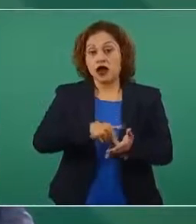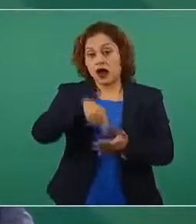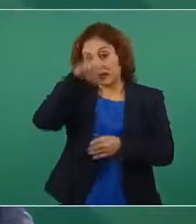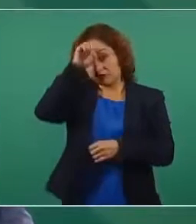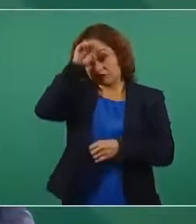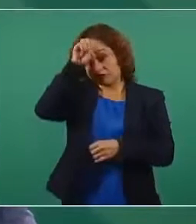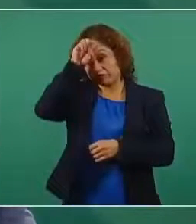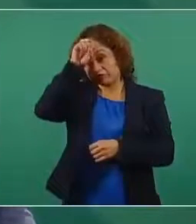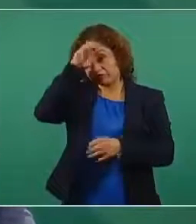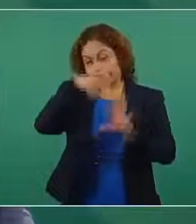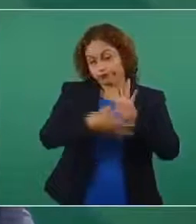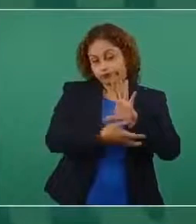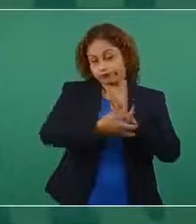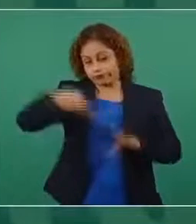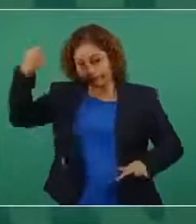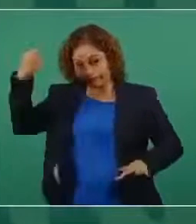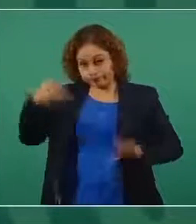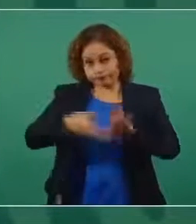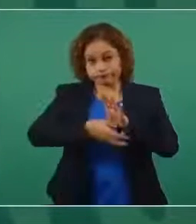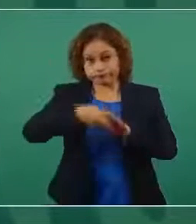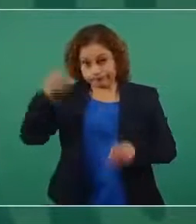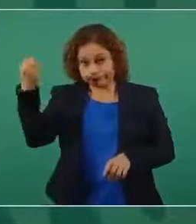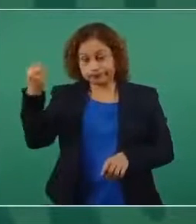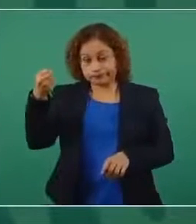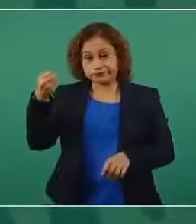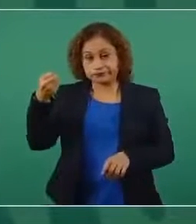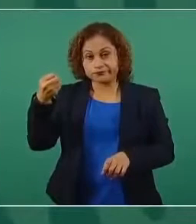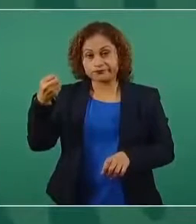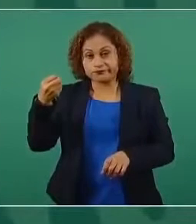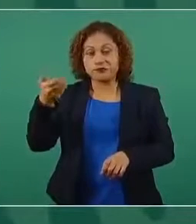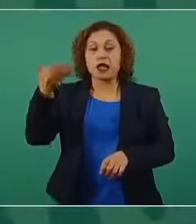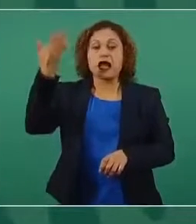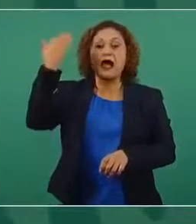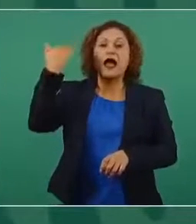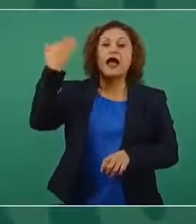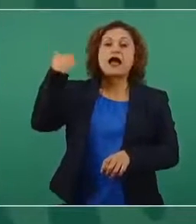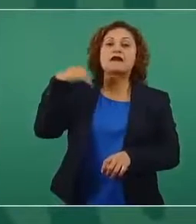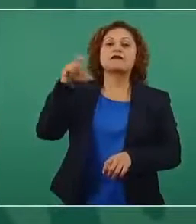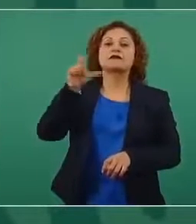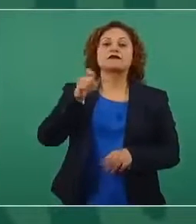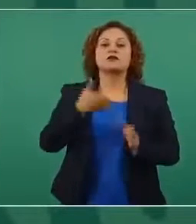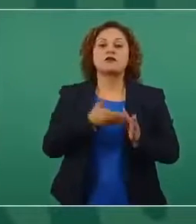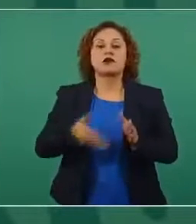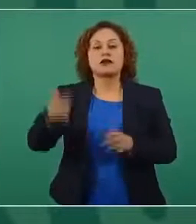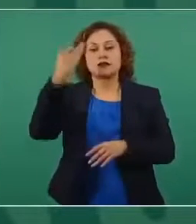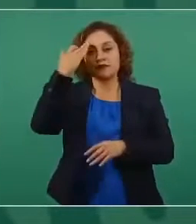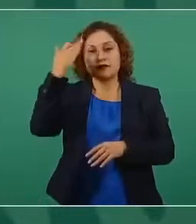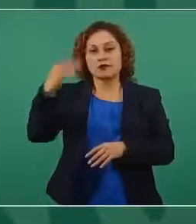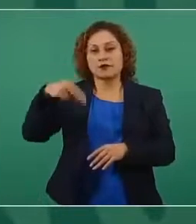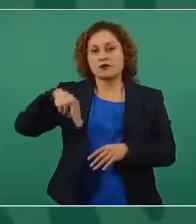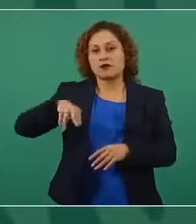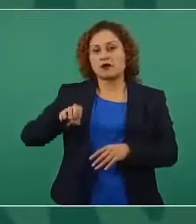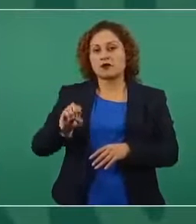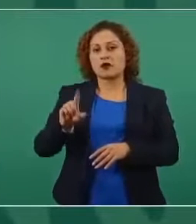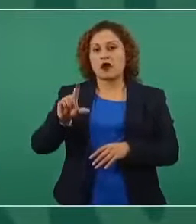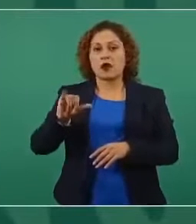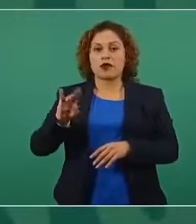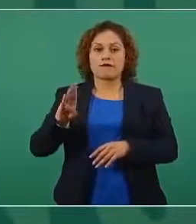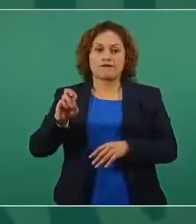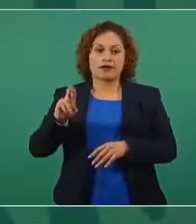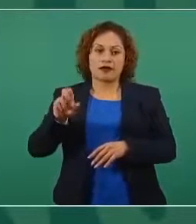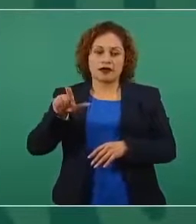más rica del periodo neoliberal se la acabaron